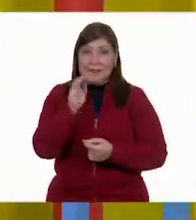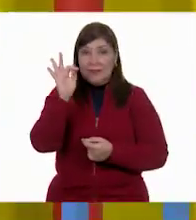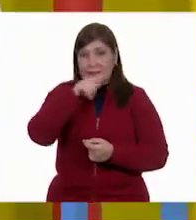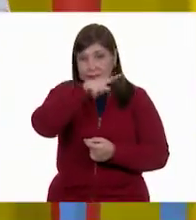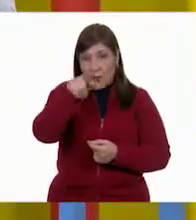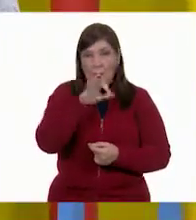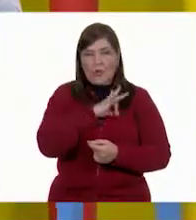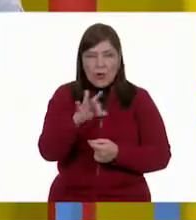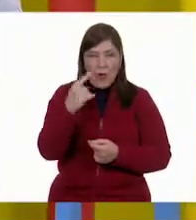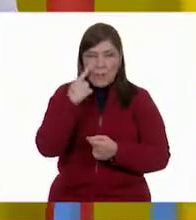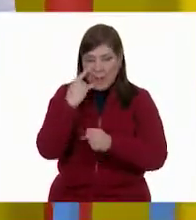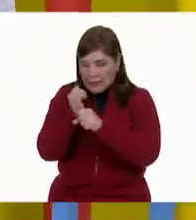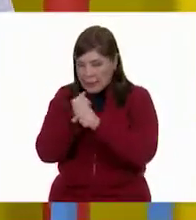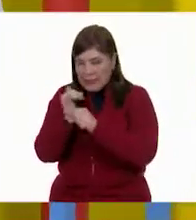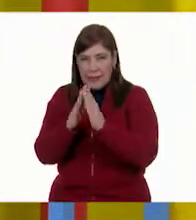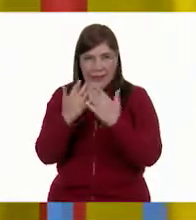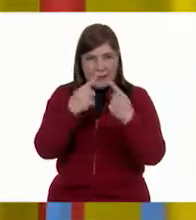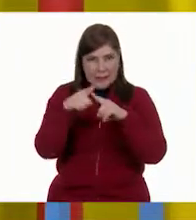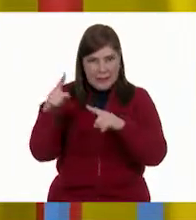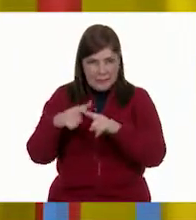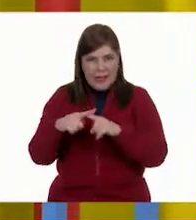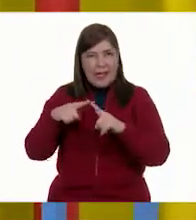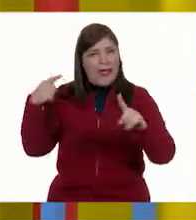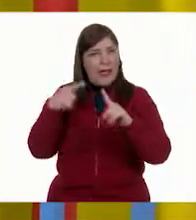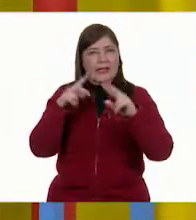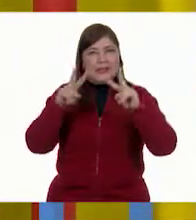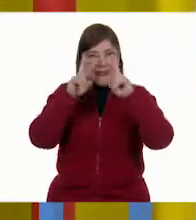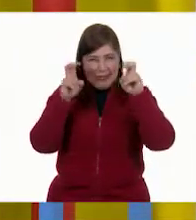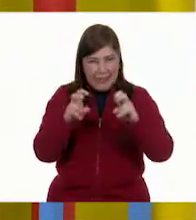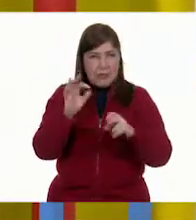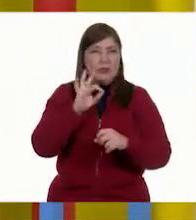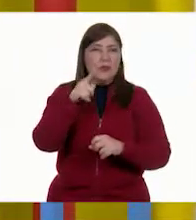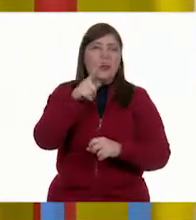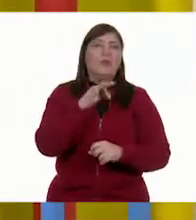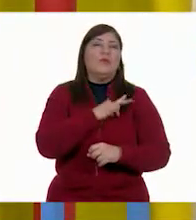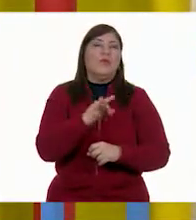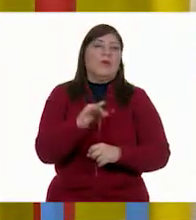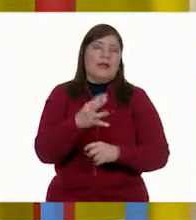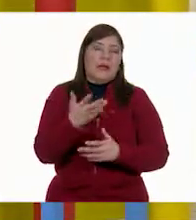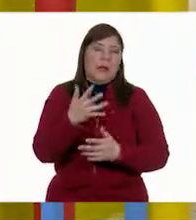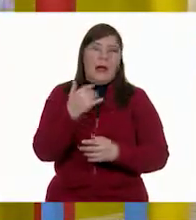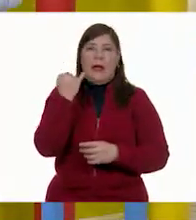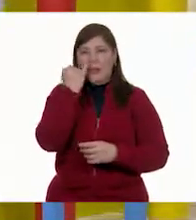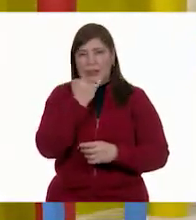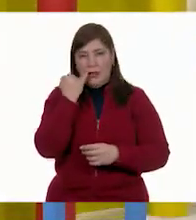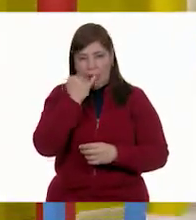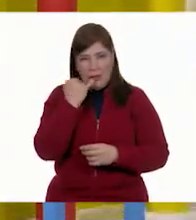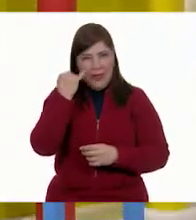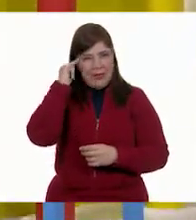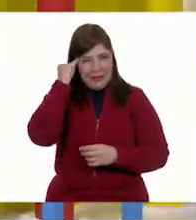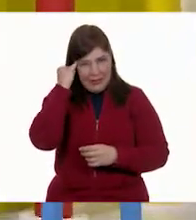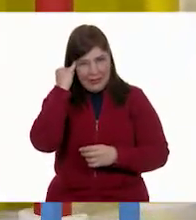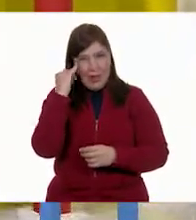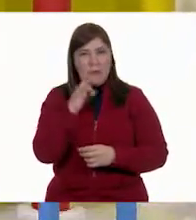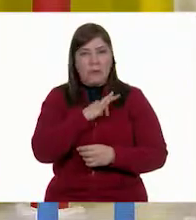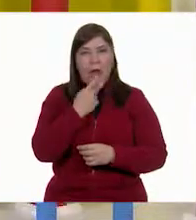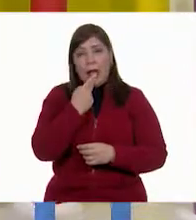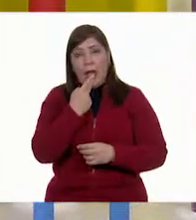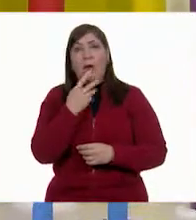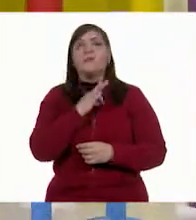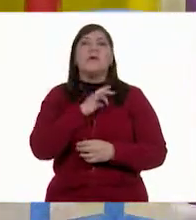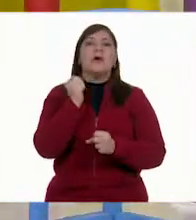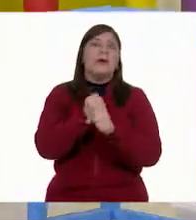posible, consulta otros libros y comenta el tema de hoy con tu familia. Si tienes la fortuna de hablar una lengua indígena, aprovecha también este momento para